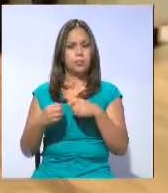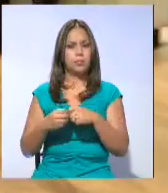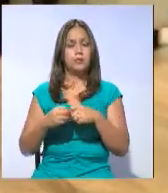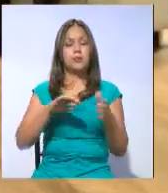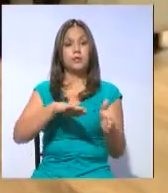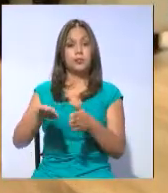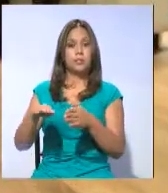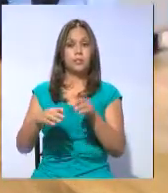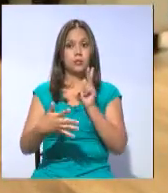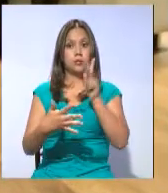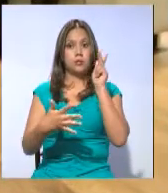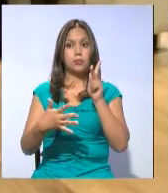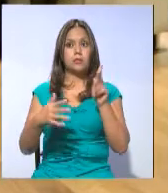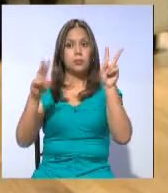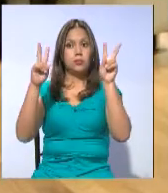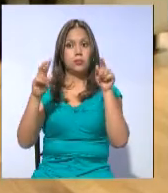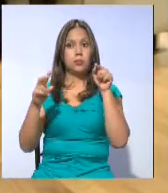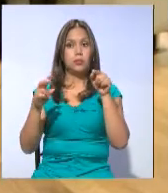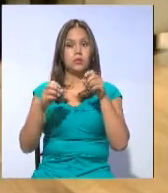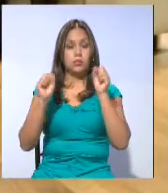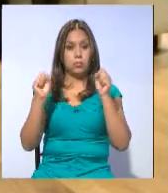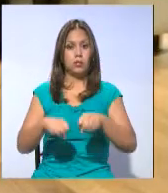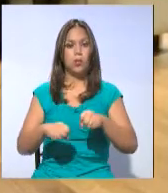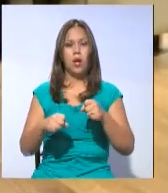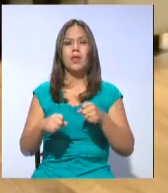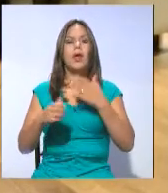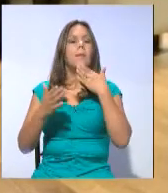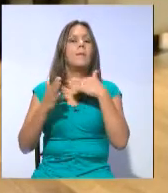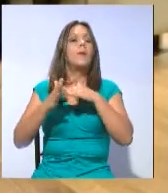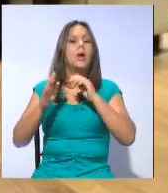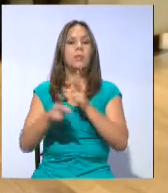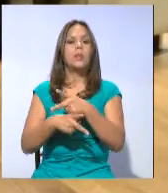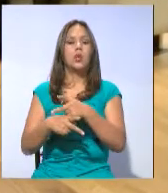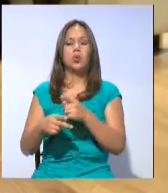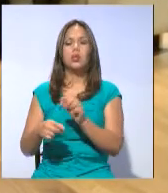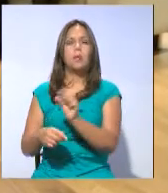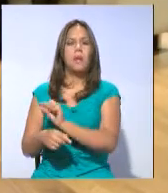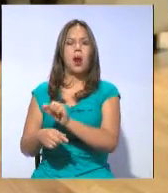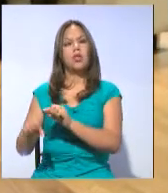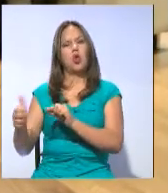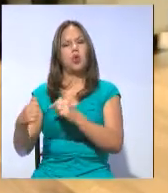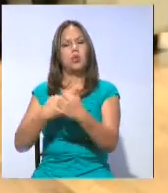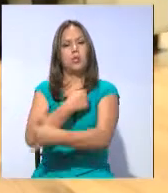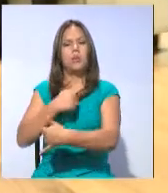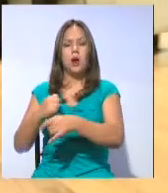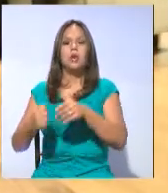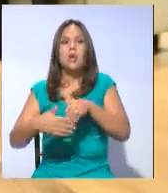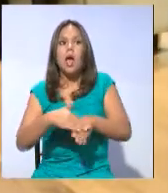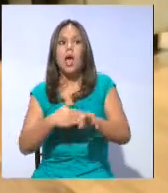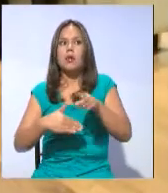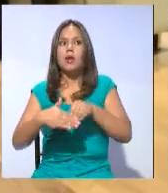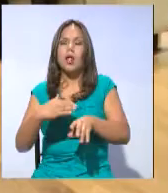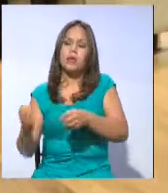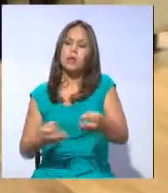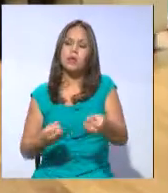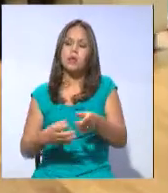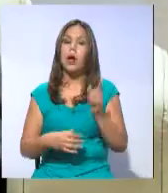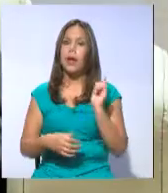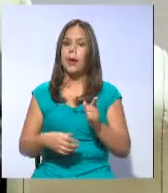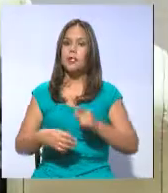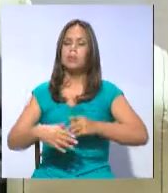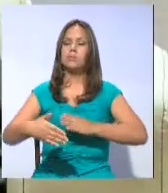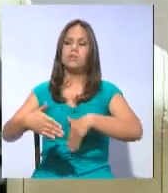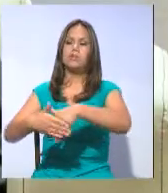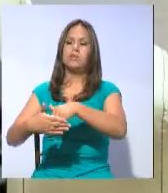Puntualizó que se buscarán medidas para hacerle frente al contrabando, mientras que el titular de Ban Ecuador, Rubén Flores, precisó que con el plan se